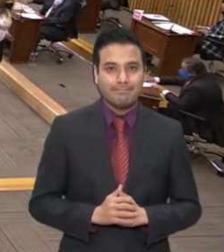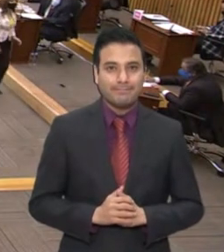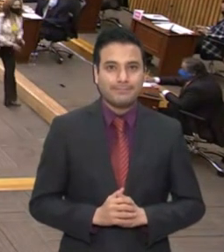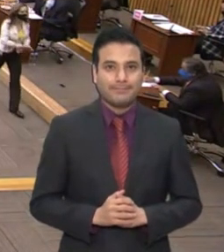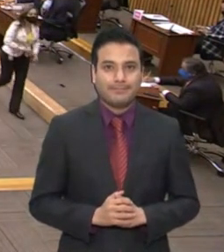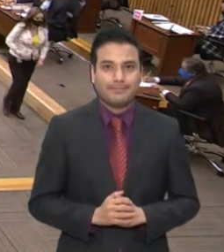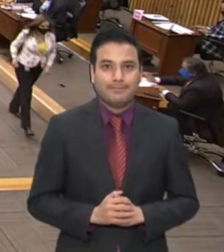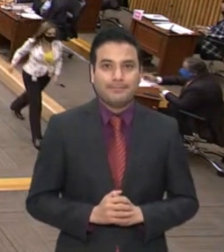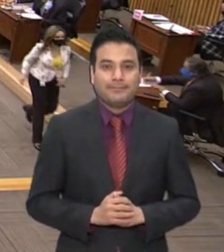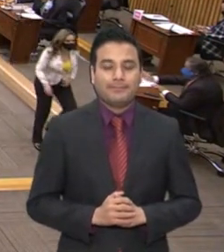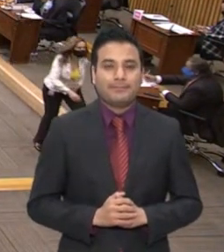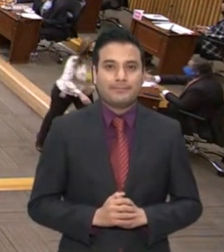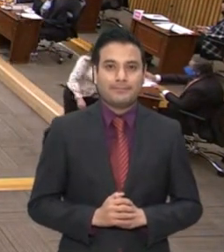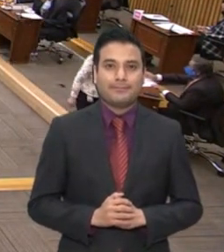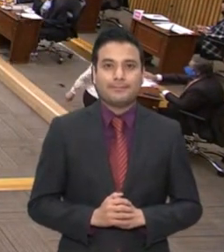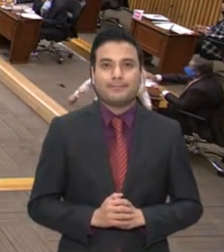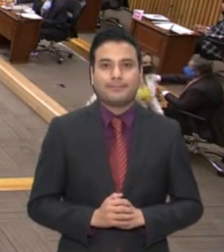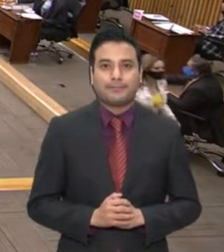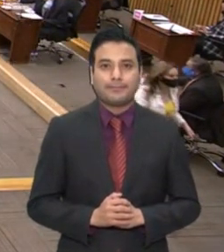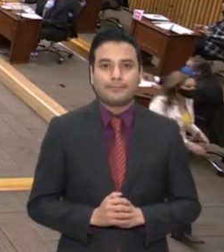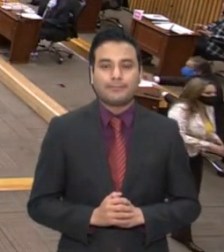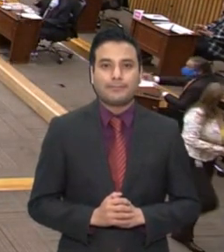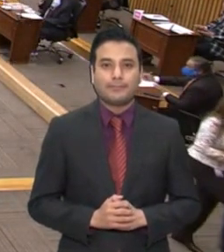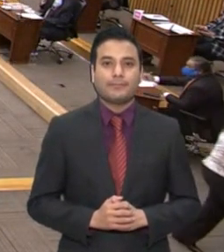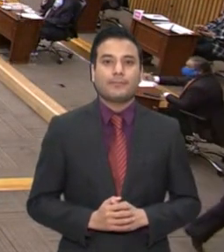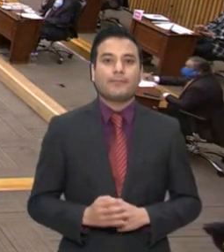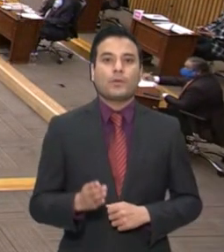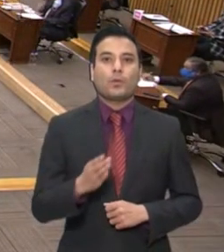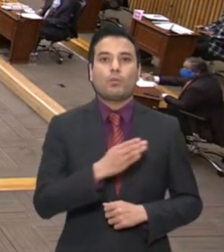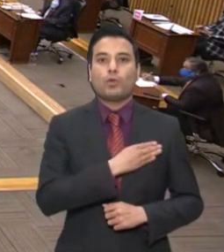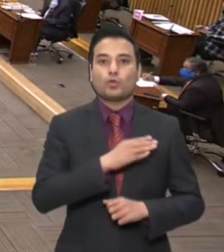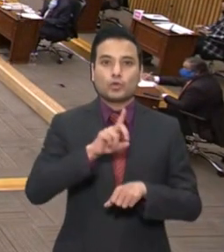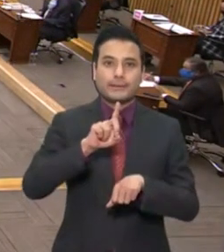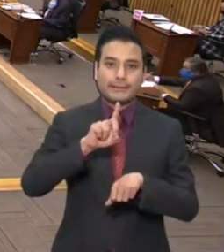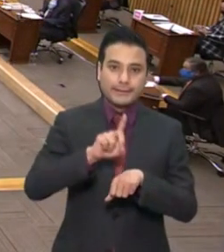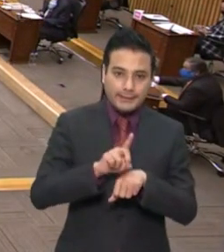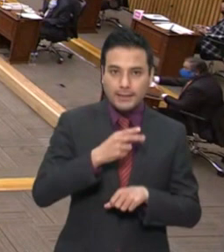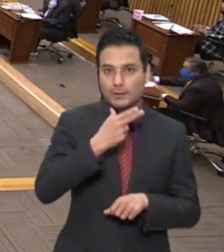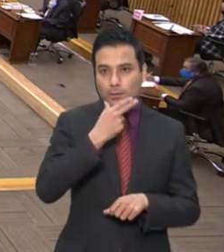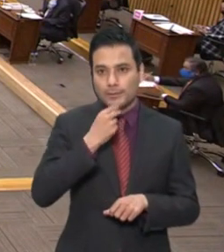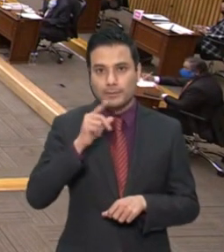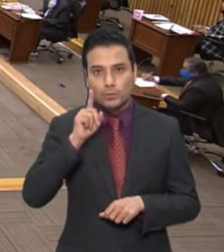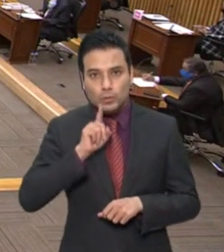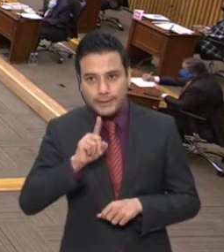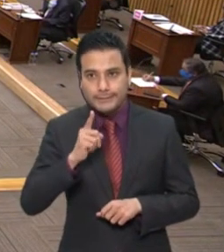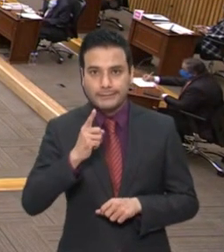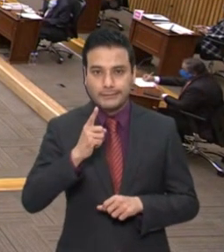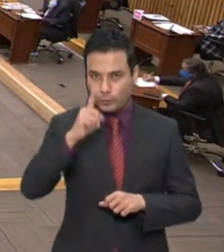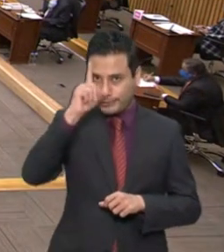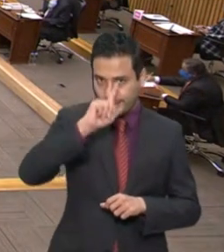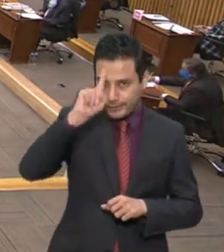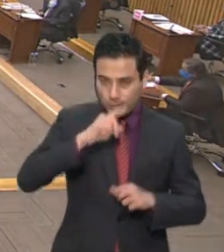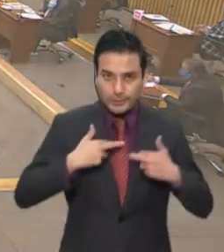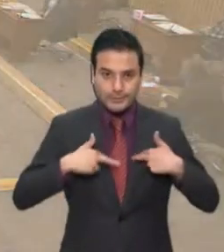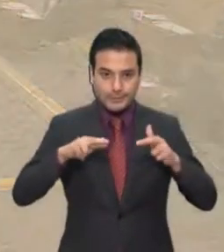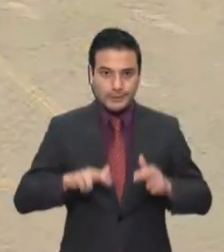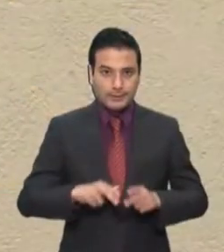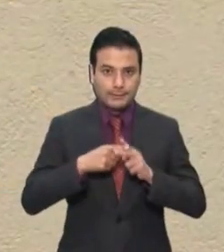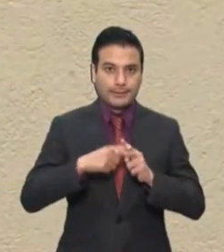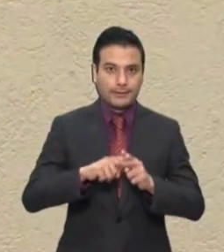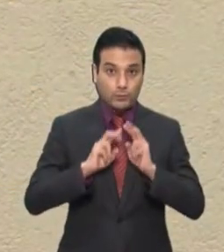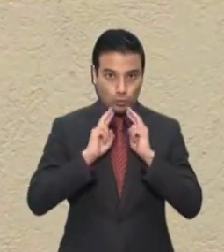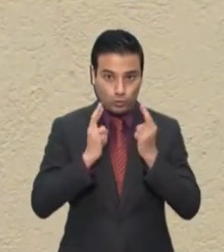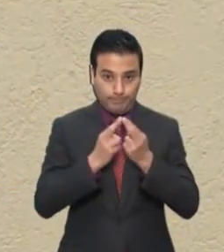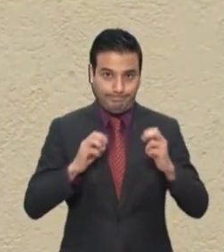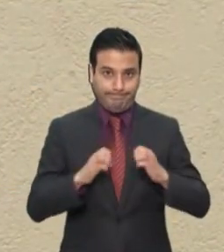Debido a que incumplieron con la entrega del informe de ingresos y gastos de pre-campaña para contender a la gubernatura del Estado, el Comité